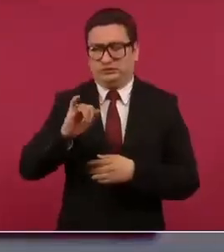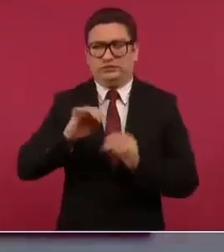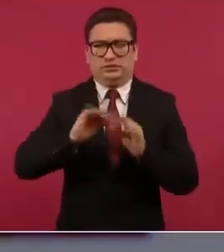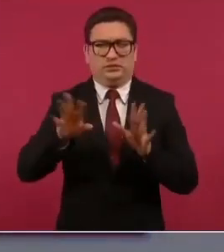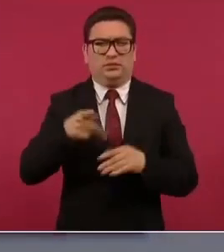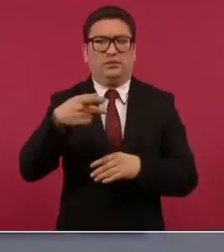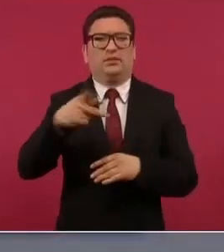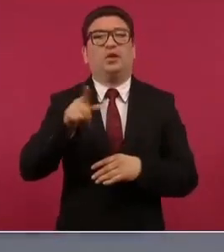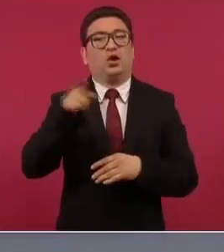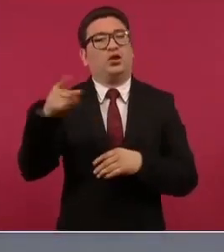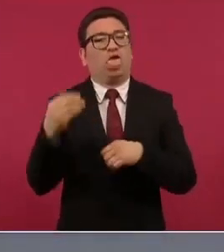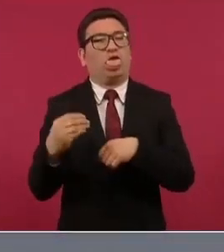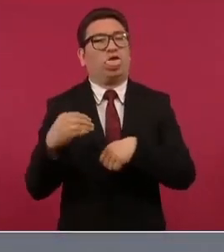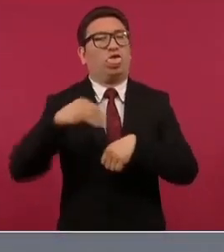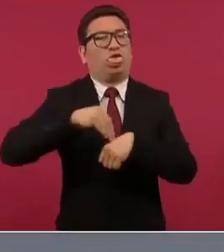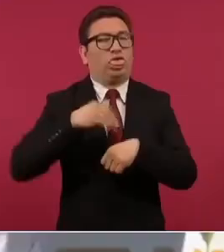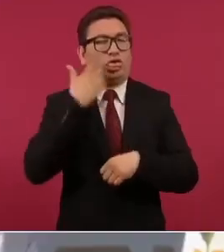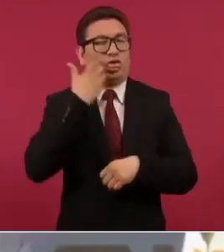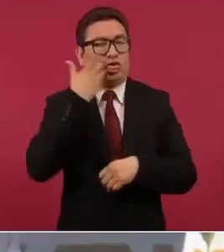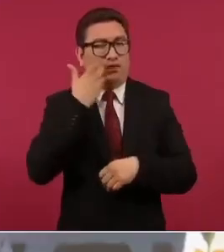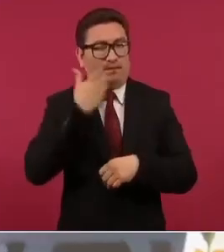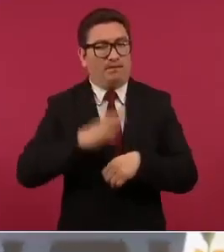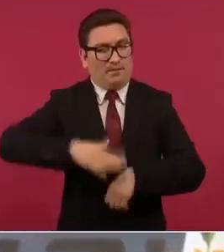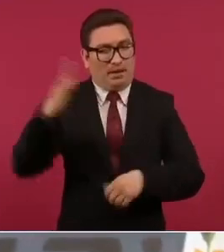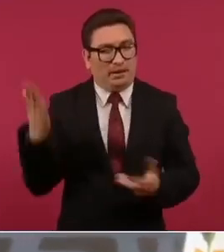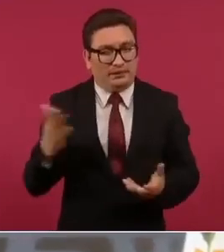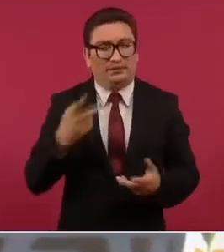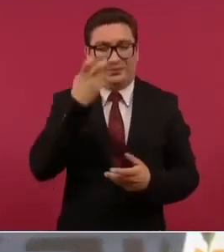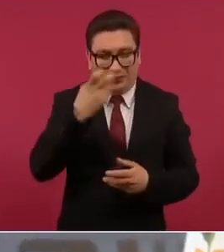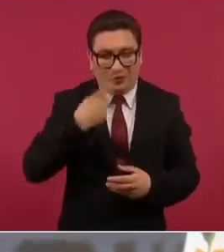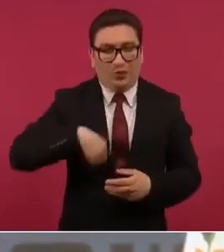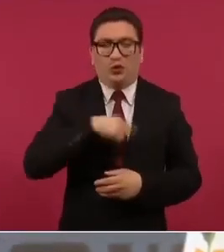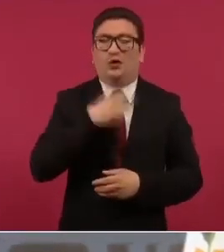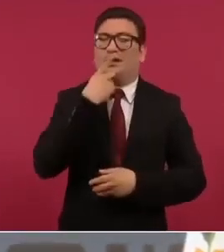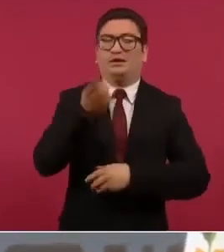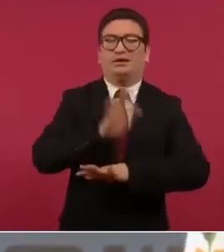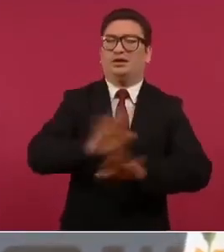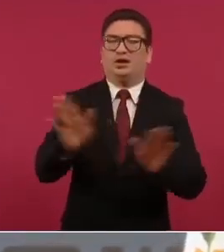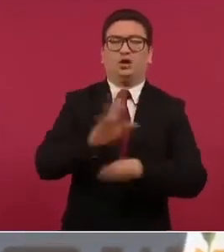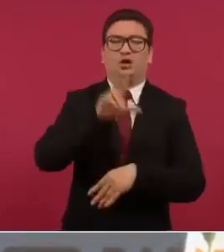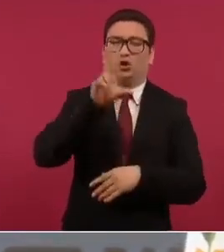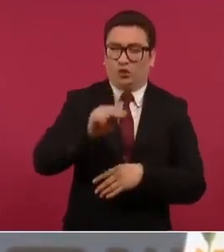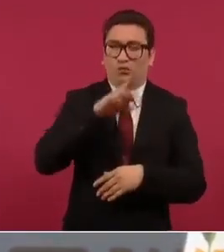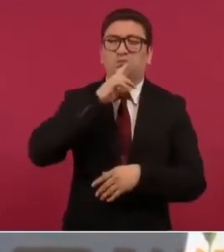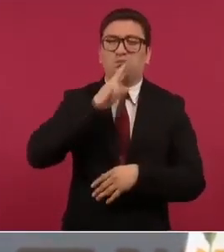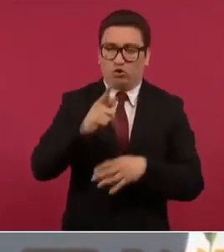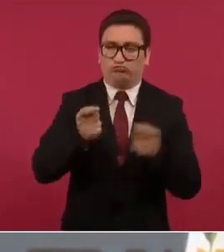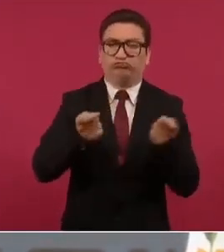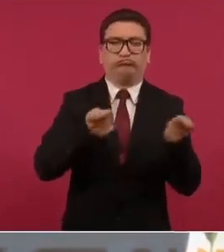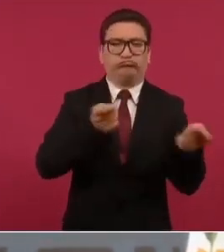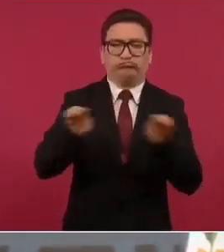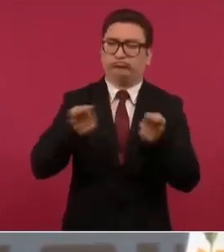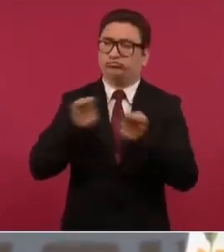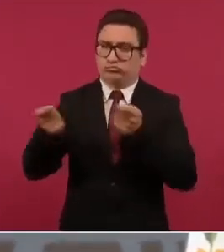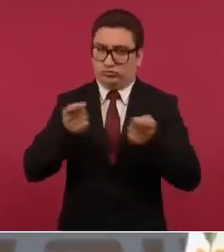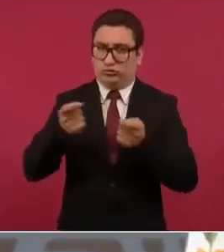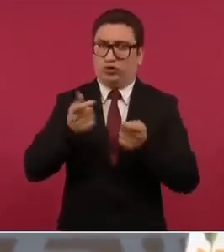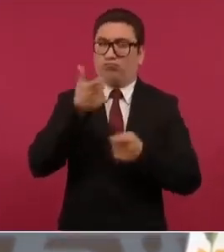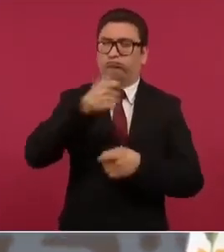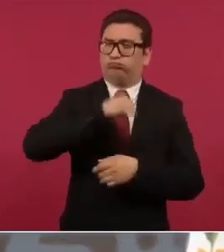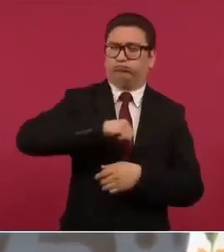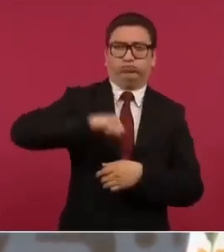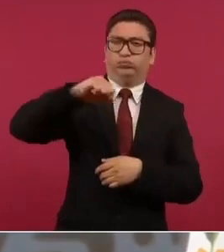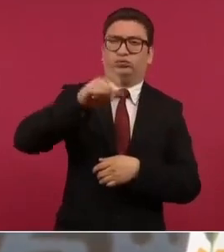un poquito más entonces por eso dijimos no vamos a controlar la inflación